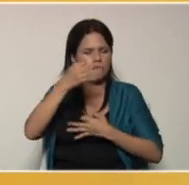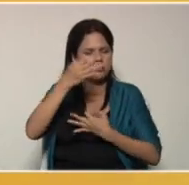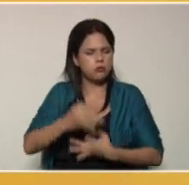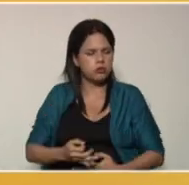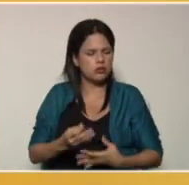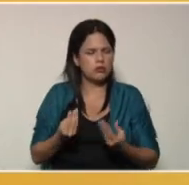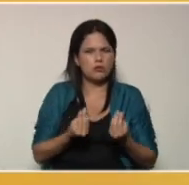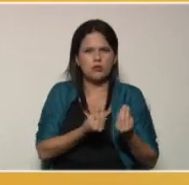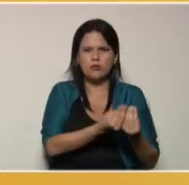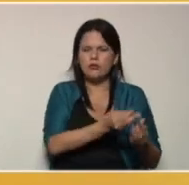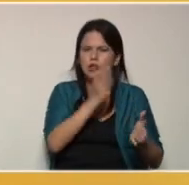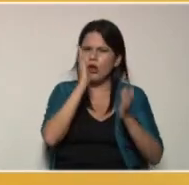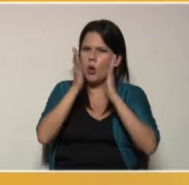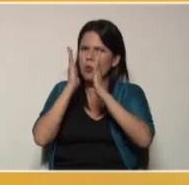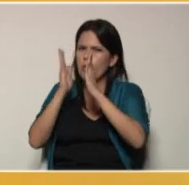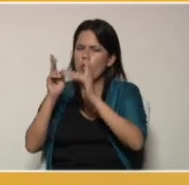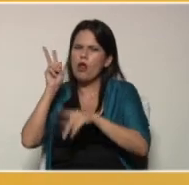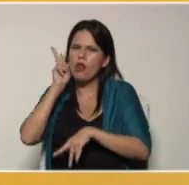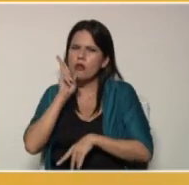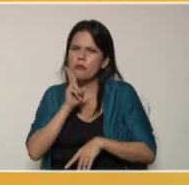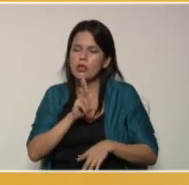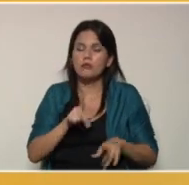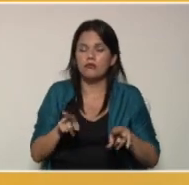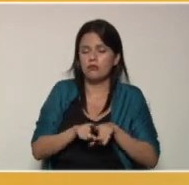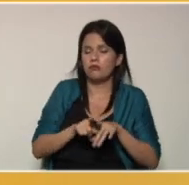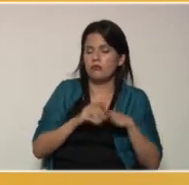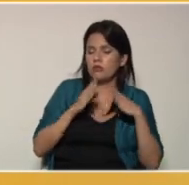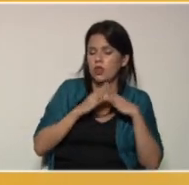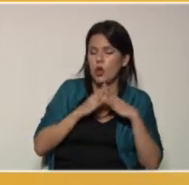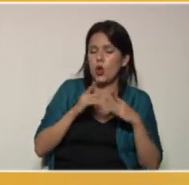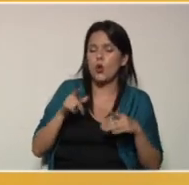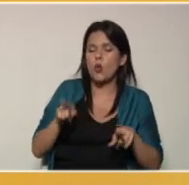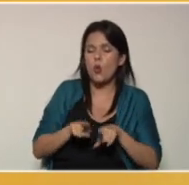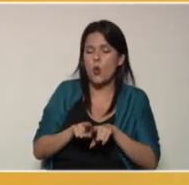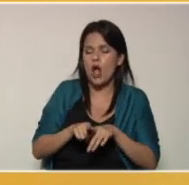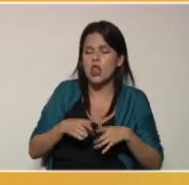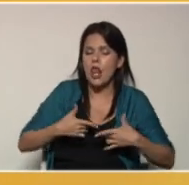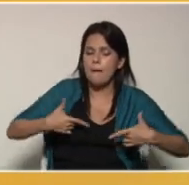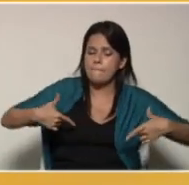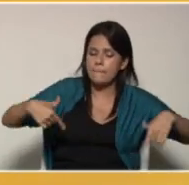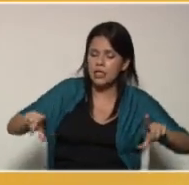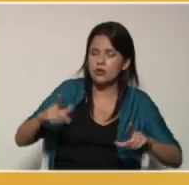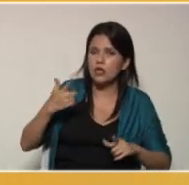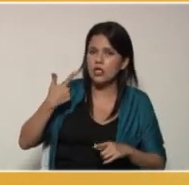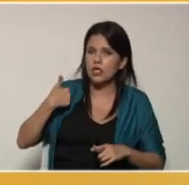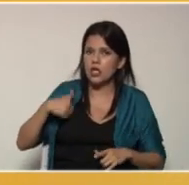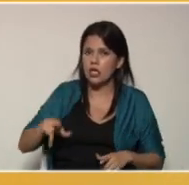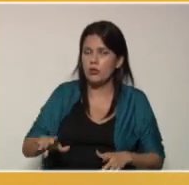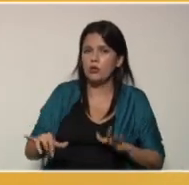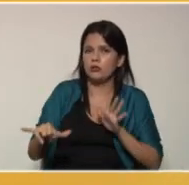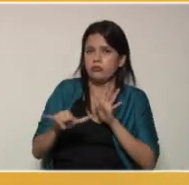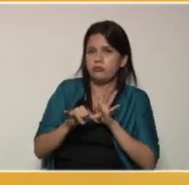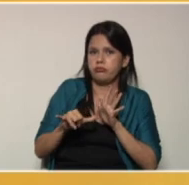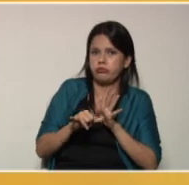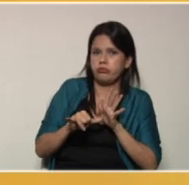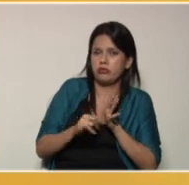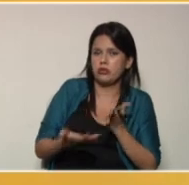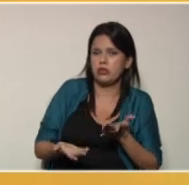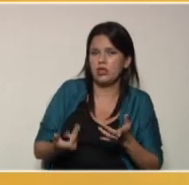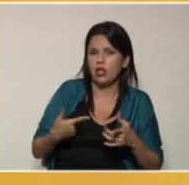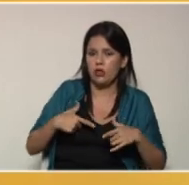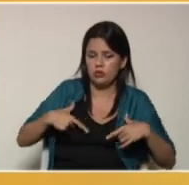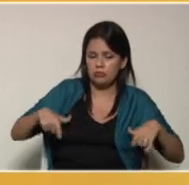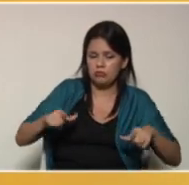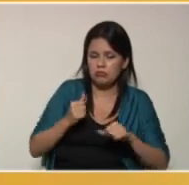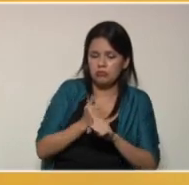un orden y la limpieza, tanto de nuestro hogar, como el del espacio que tenemos, como de nuestras adyacencias, para que